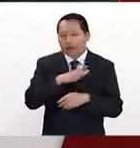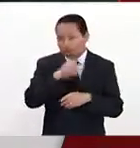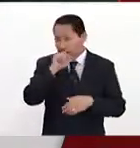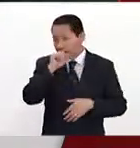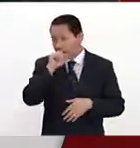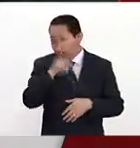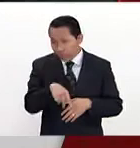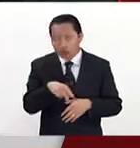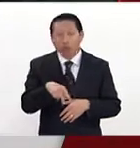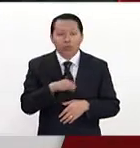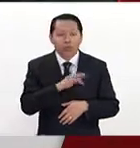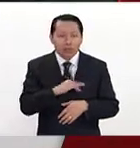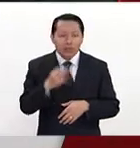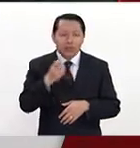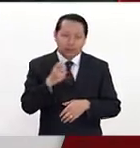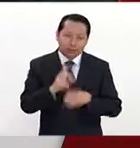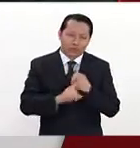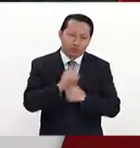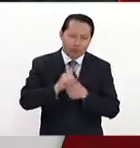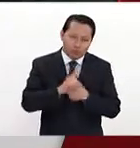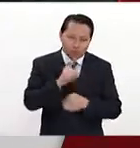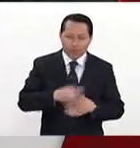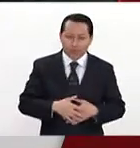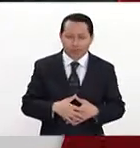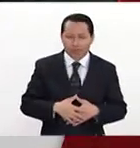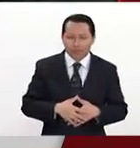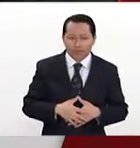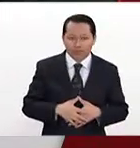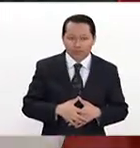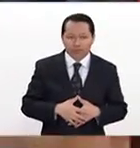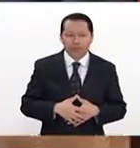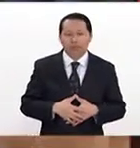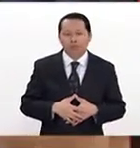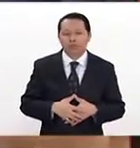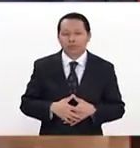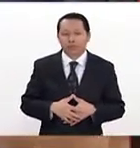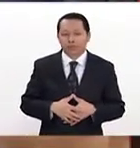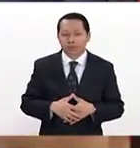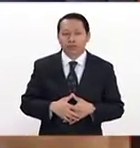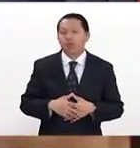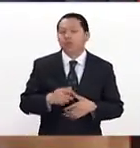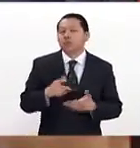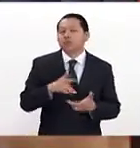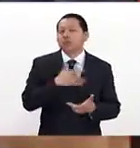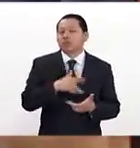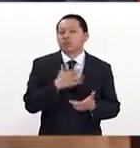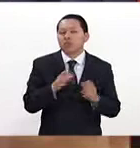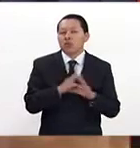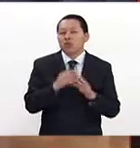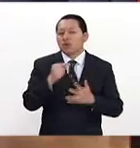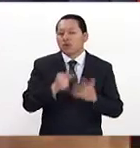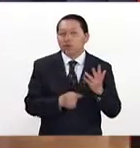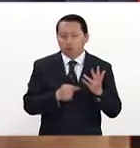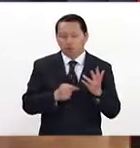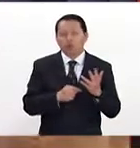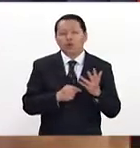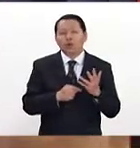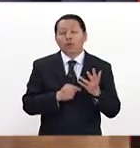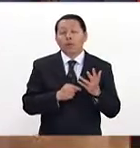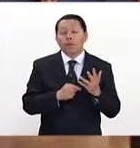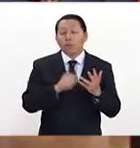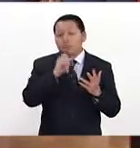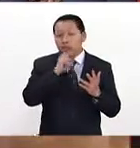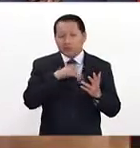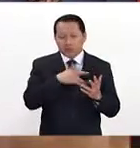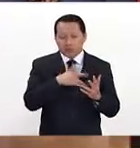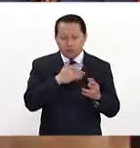expuestas a estos antimicrobianos. Claro. Ahora, ¿cuáles son los síntomas? ¿Cuándo una persona puede detectar a partir de qué